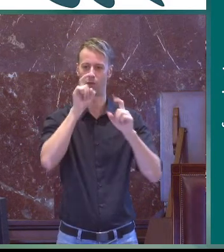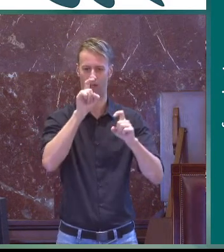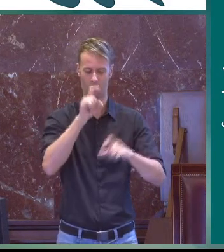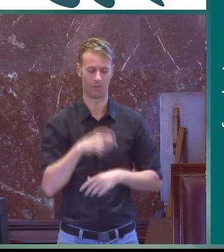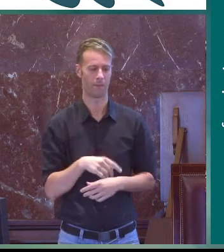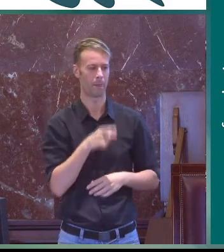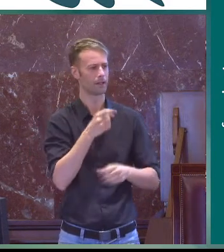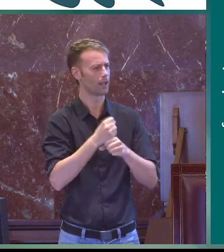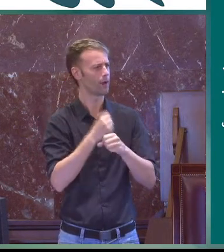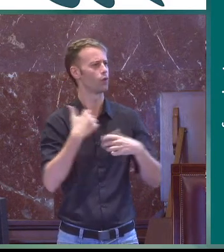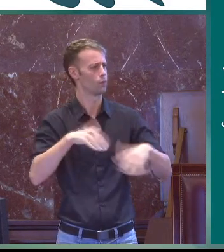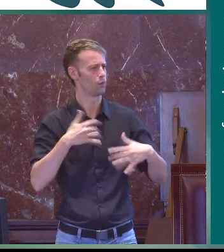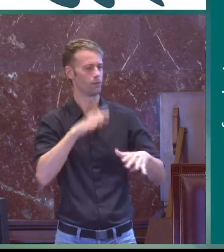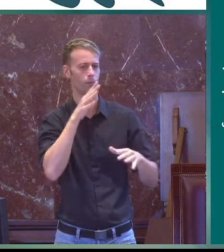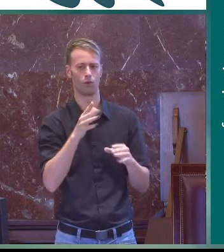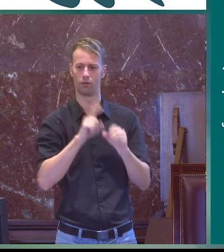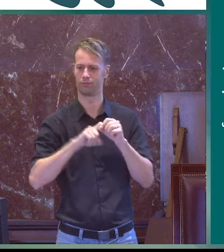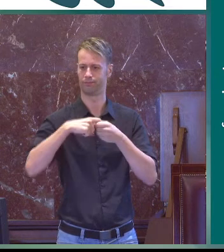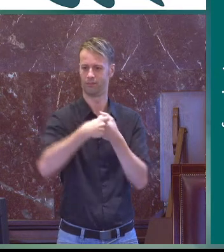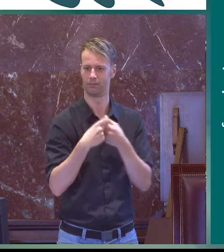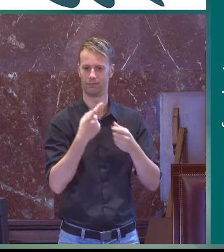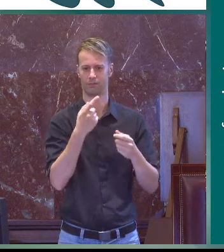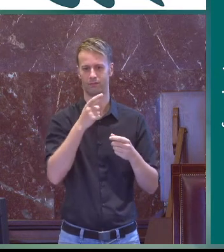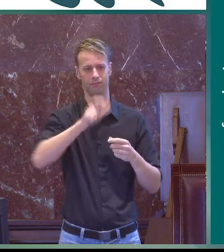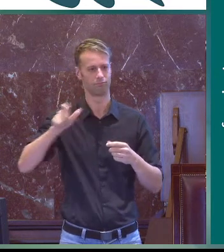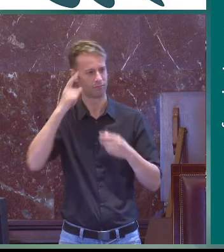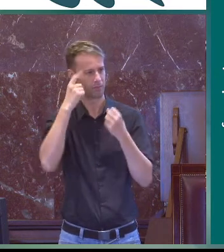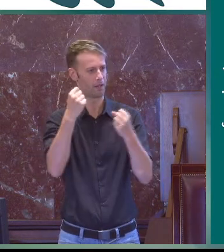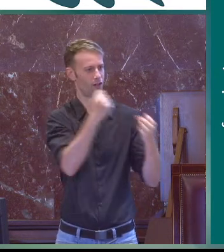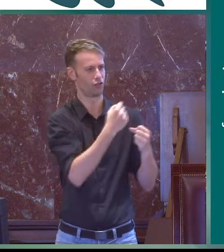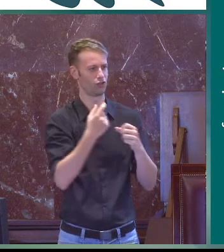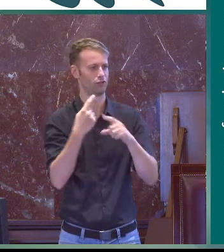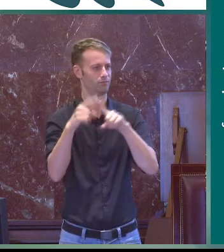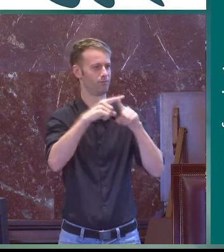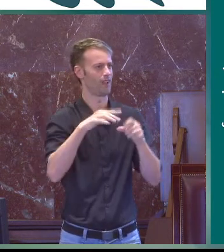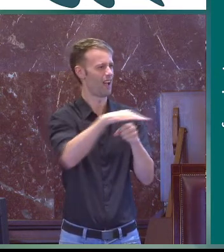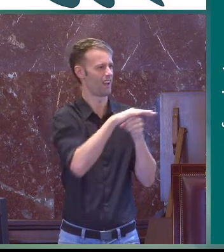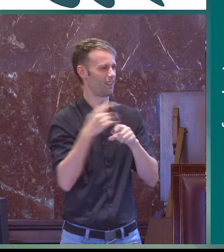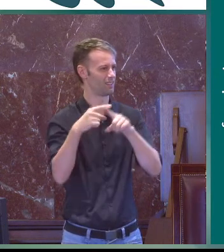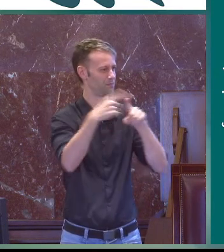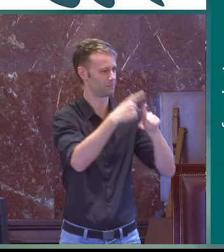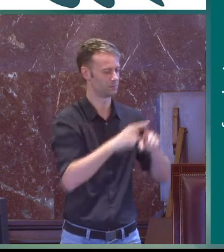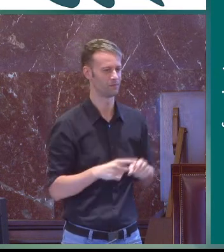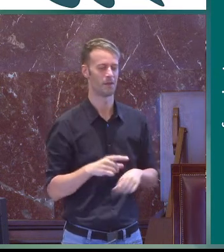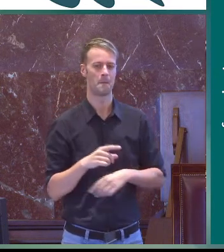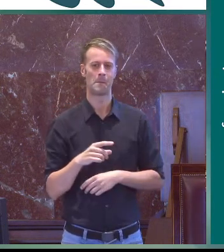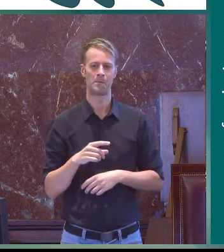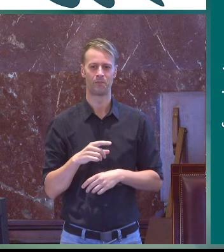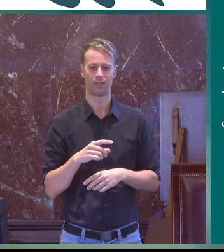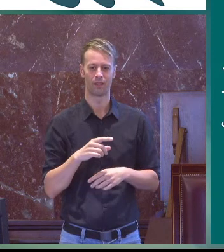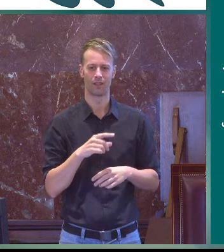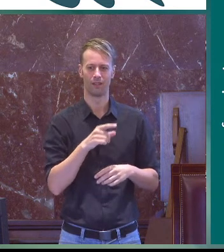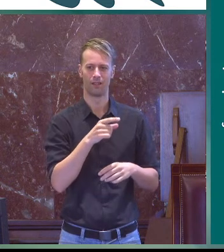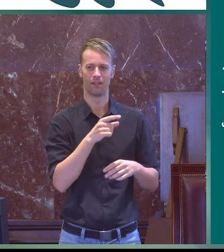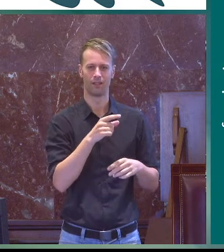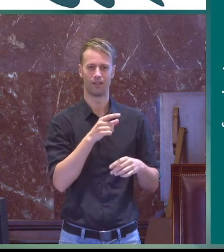sobre todo ligado al sistema educativo. Un trabajo bastante arduo en el que participó mucha gente, muchos expertos de diferentes ámbitos.